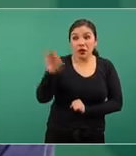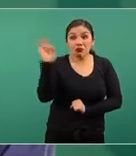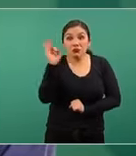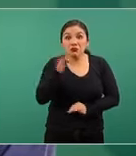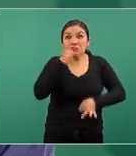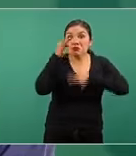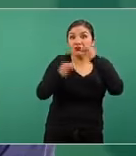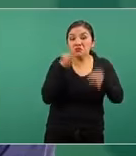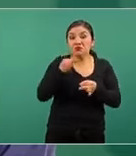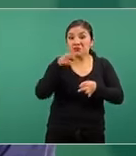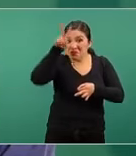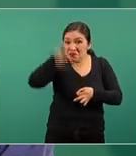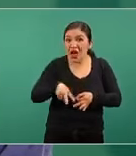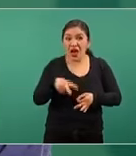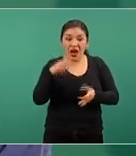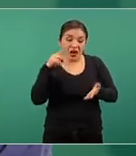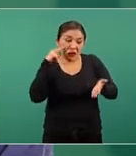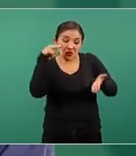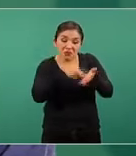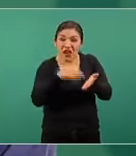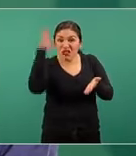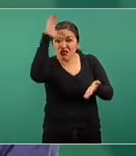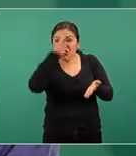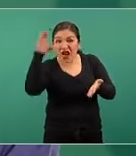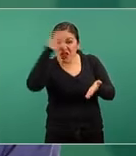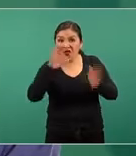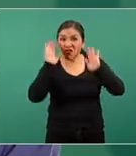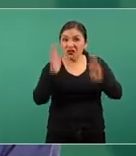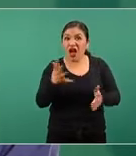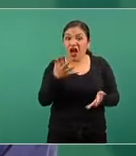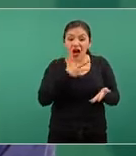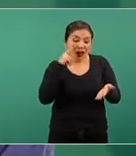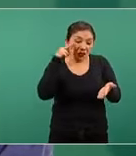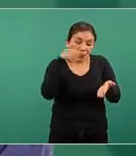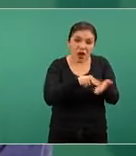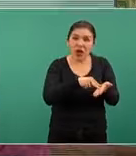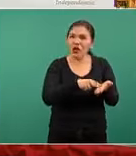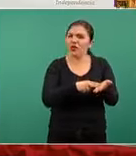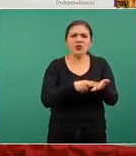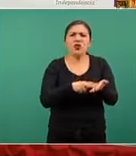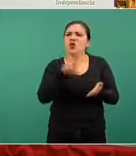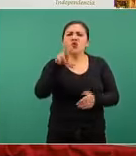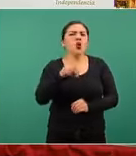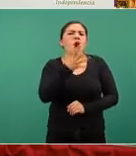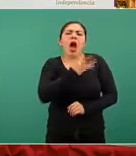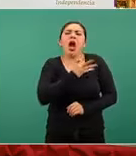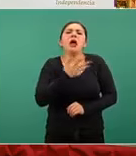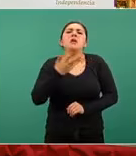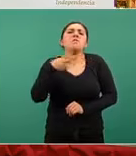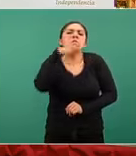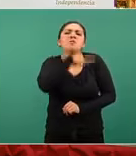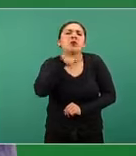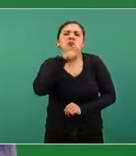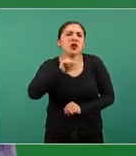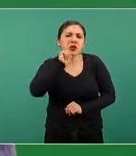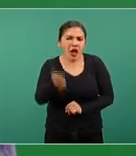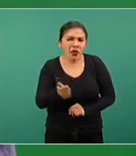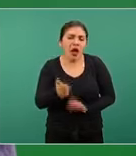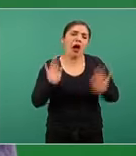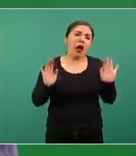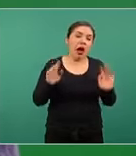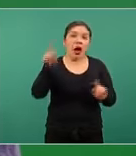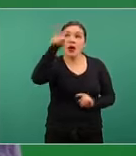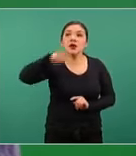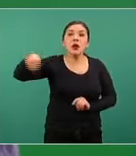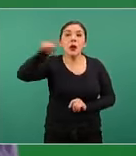pronuncian con evidencia indicando que no hay razón para preocuparse todos esos países